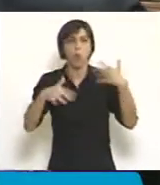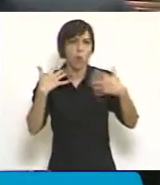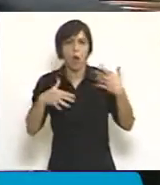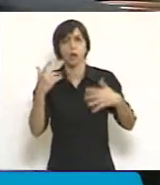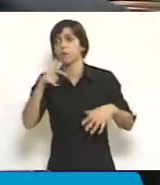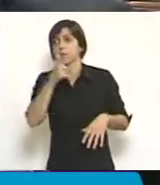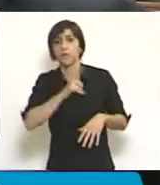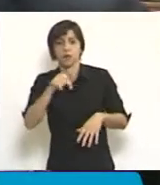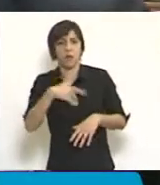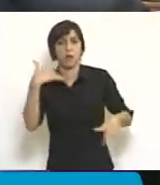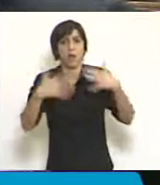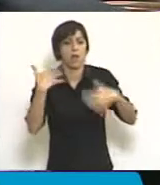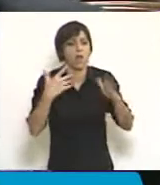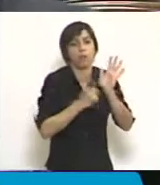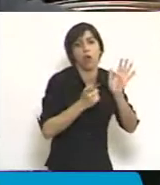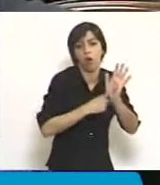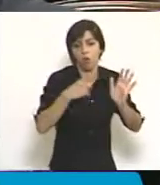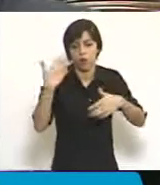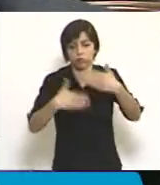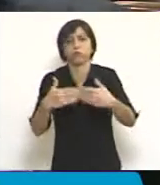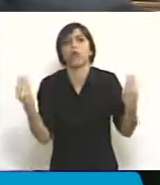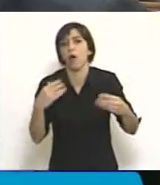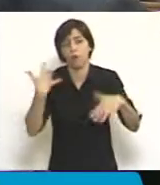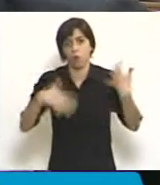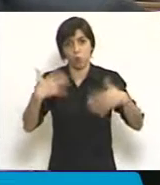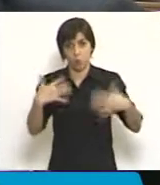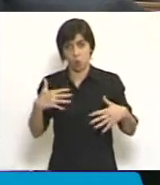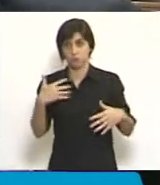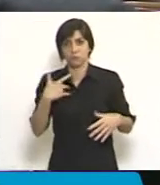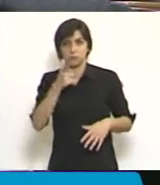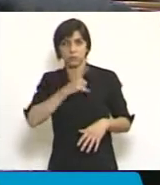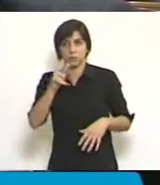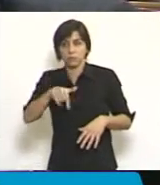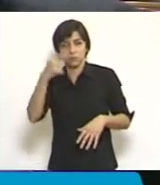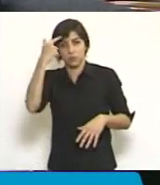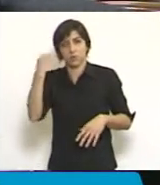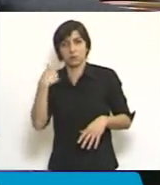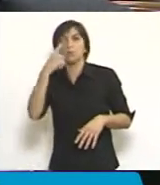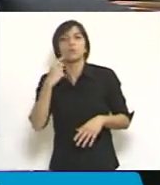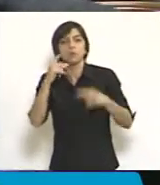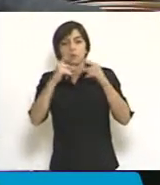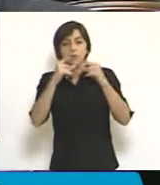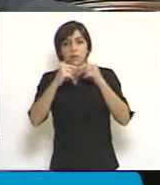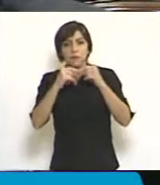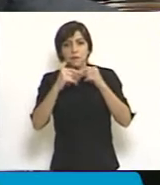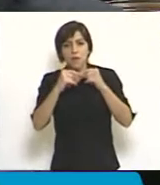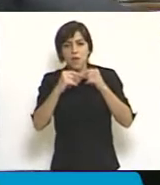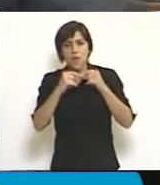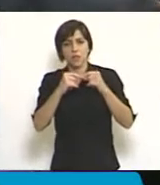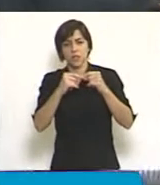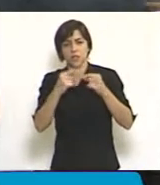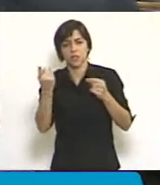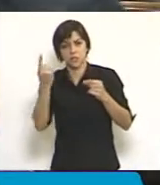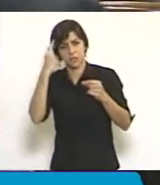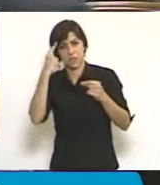de un nuevo código, no creo que sea correcto delegar la fecha de implementación del código en